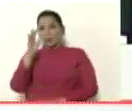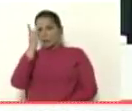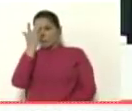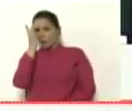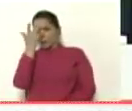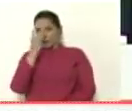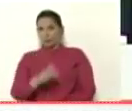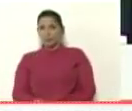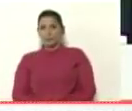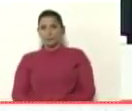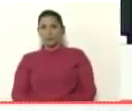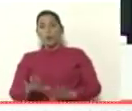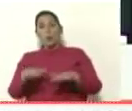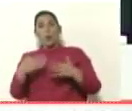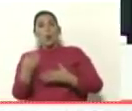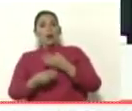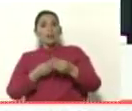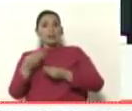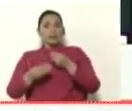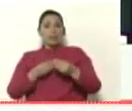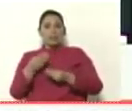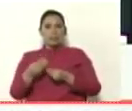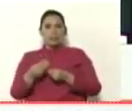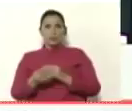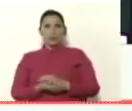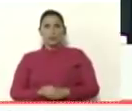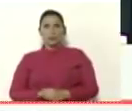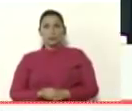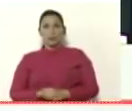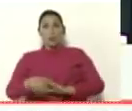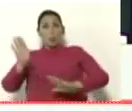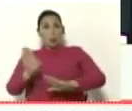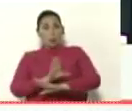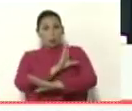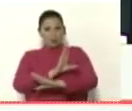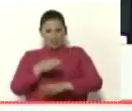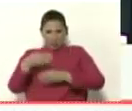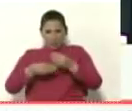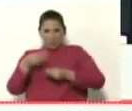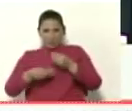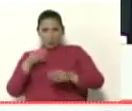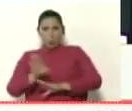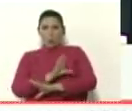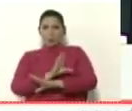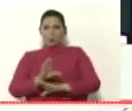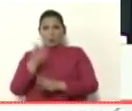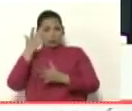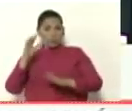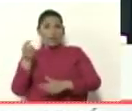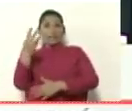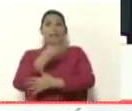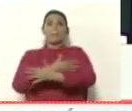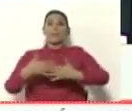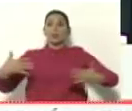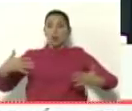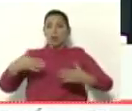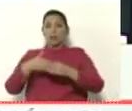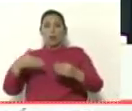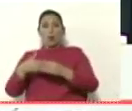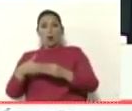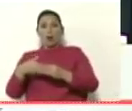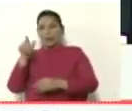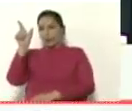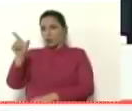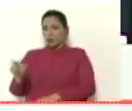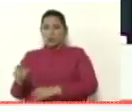cuando se realizó el maladado concierto cuyos 3 millones de dólares fueron robados directamente por el señor